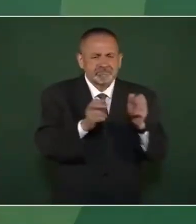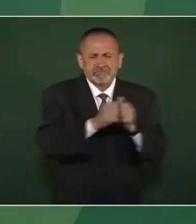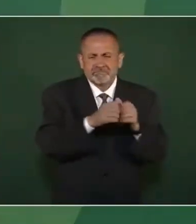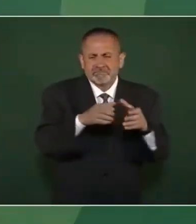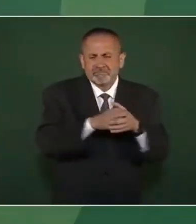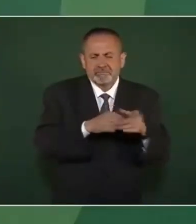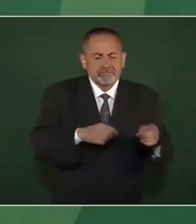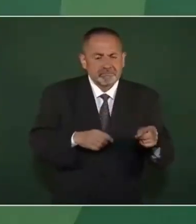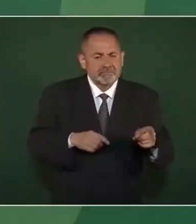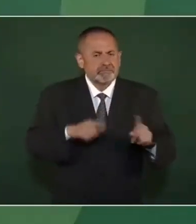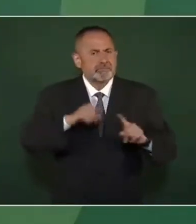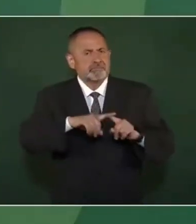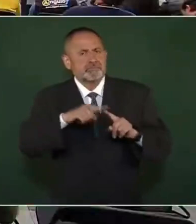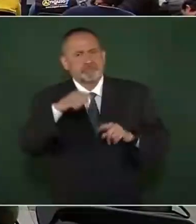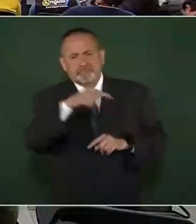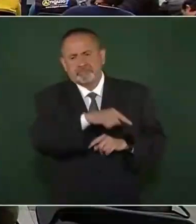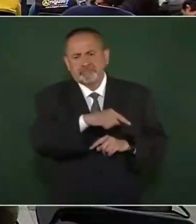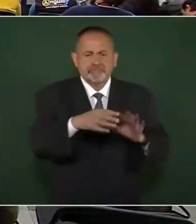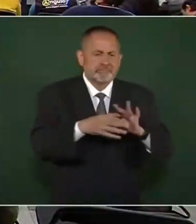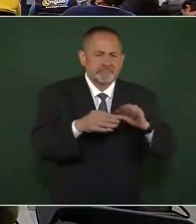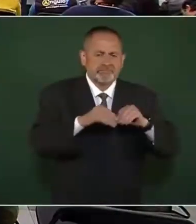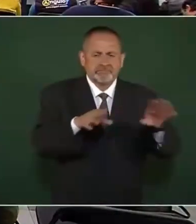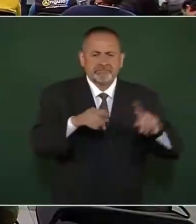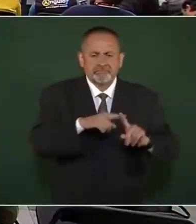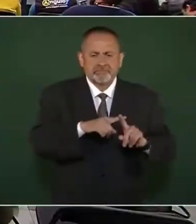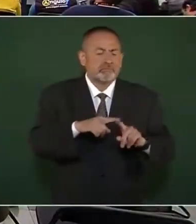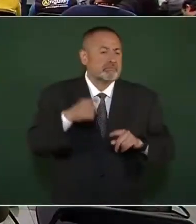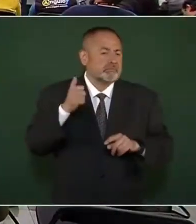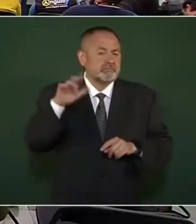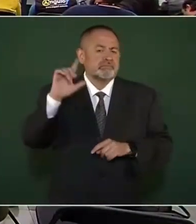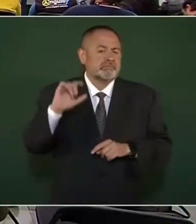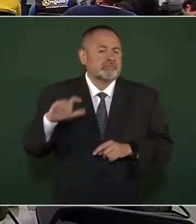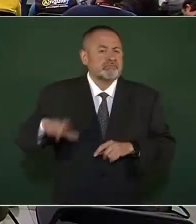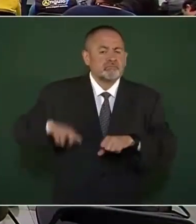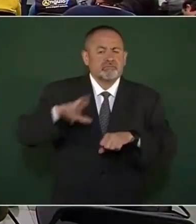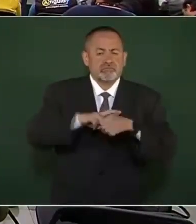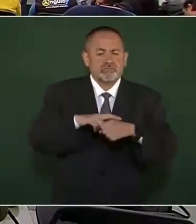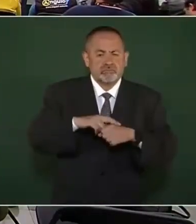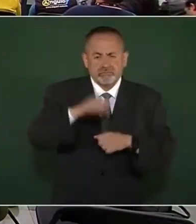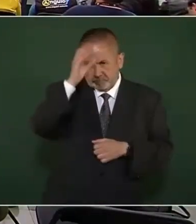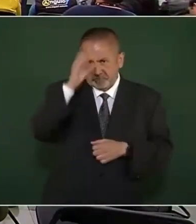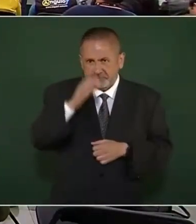que narra el que fue gobernador de Coahuila,